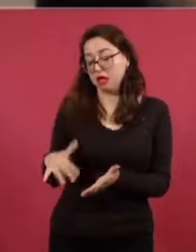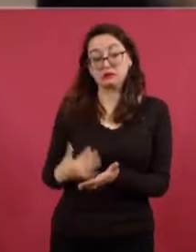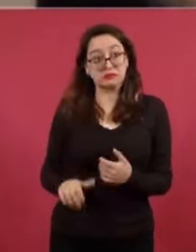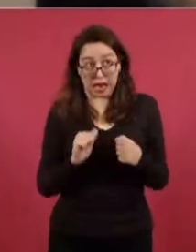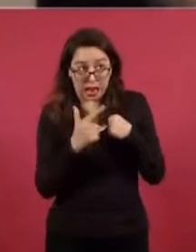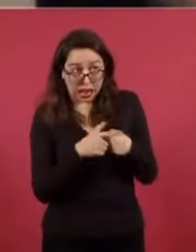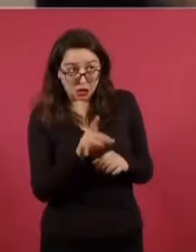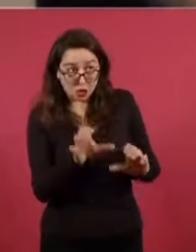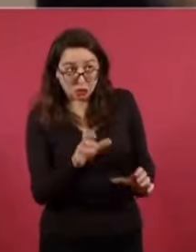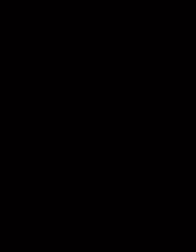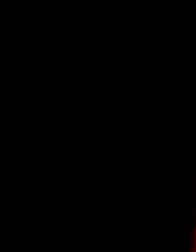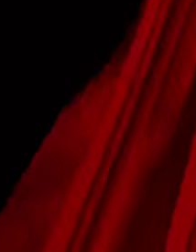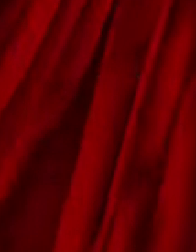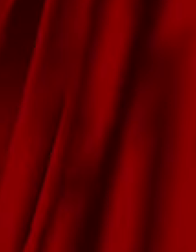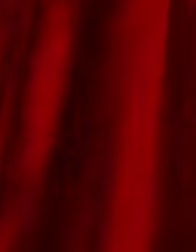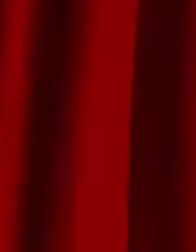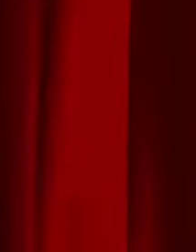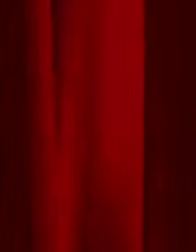Cuidado, nada. Nada, absolutamente no.